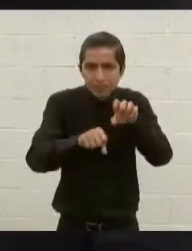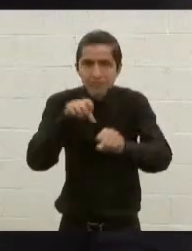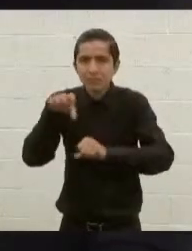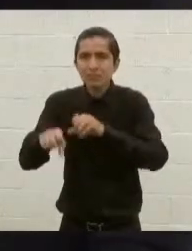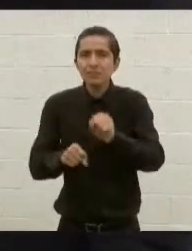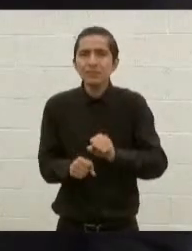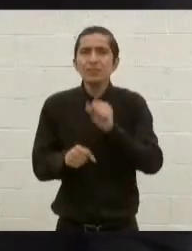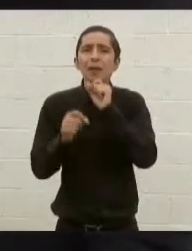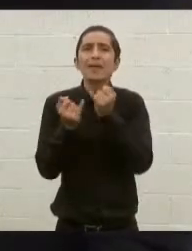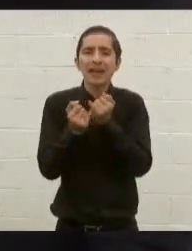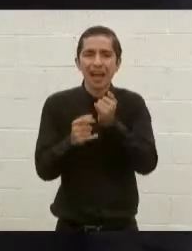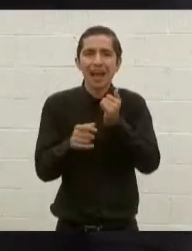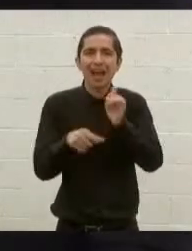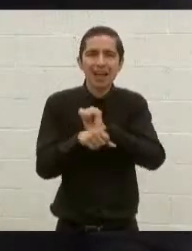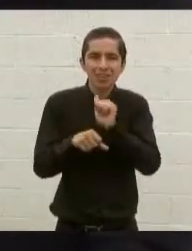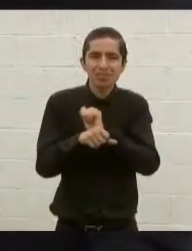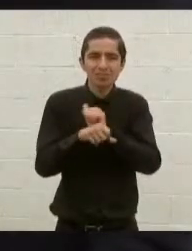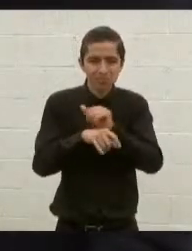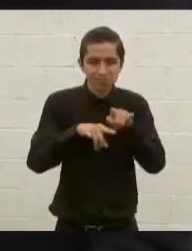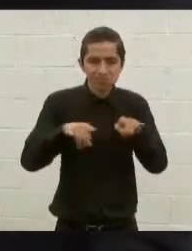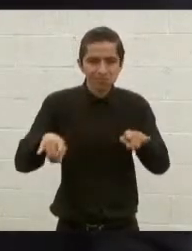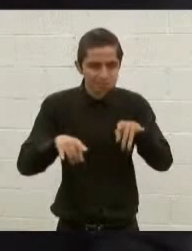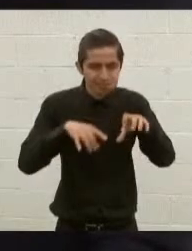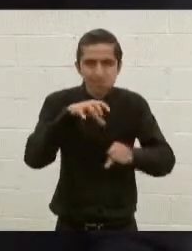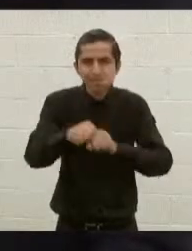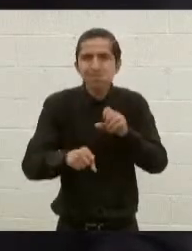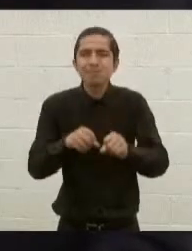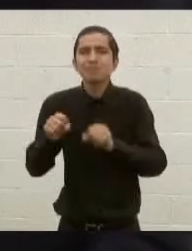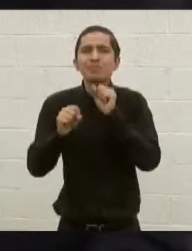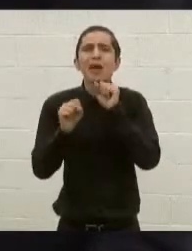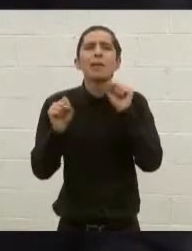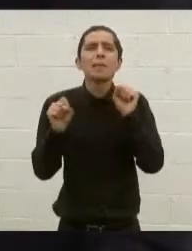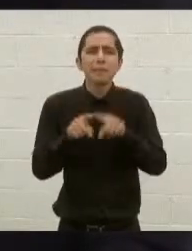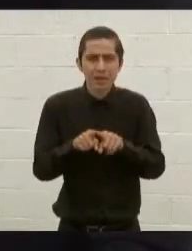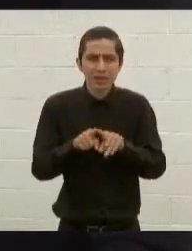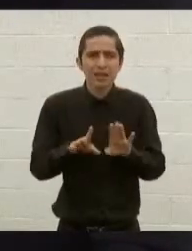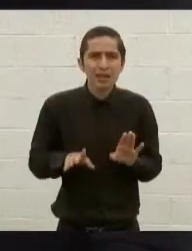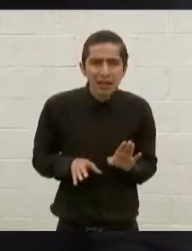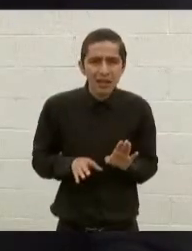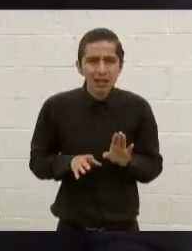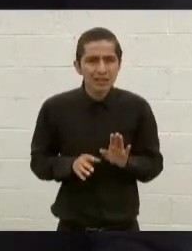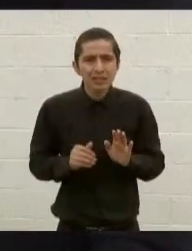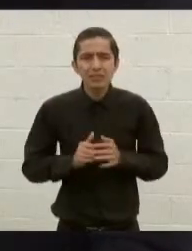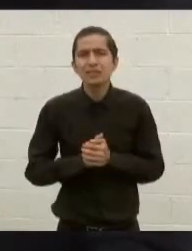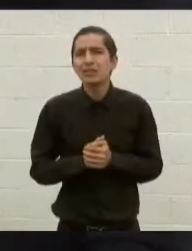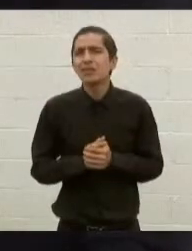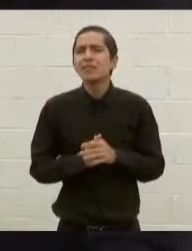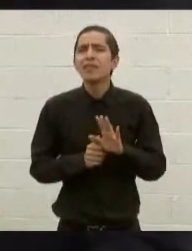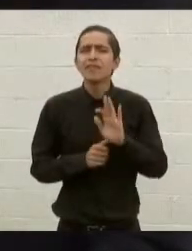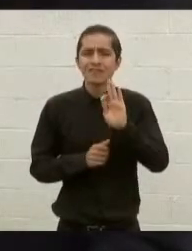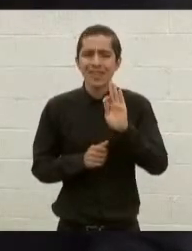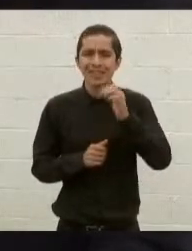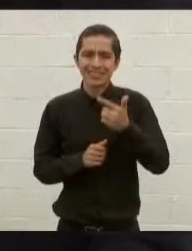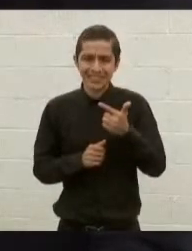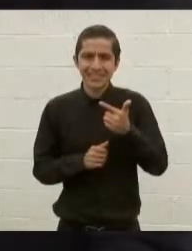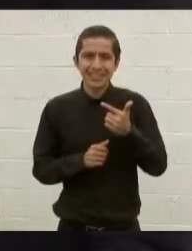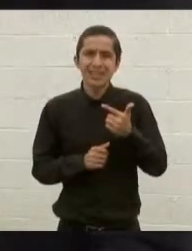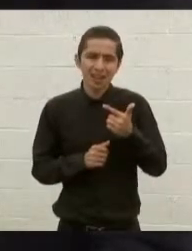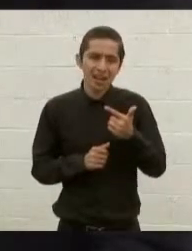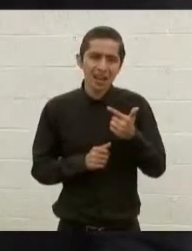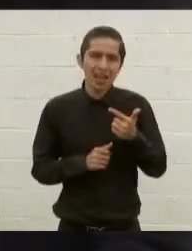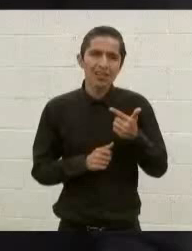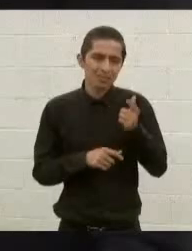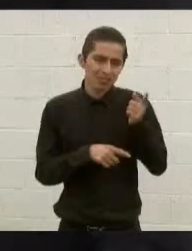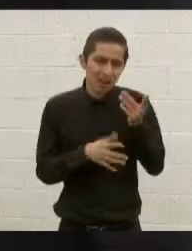los vehículos asegurados, incluido este, han sido puestos a disposición de la Fiscalía Central de